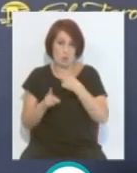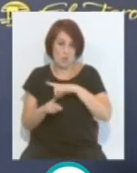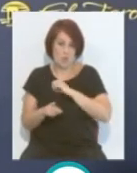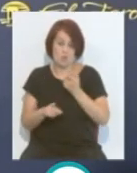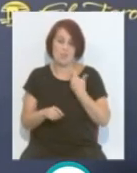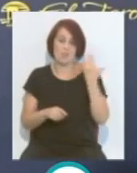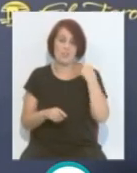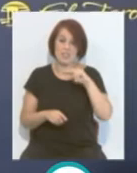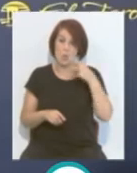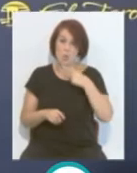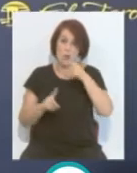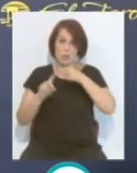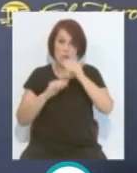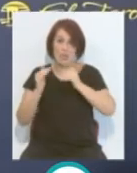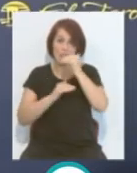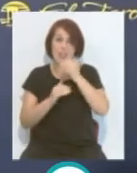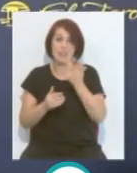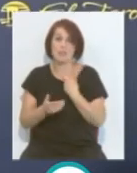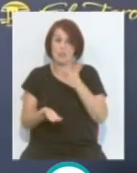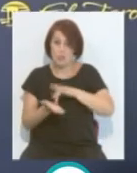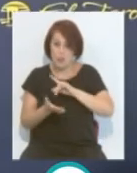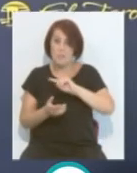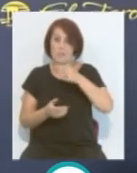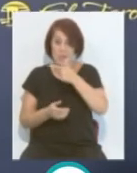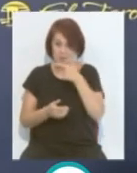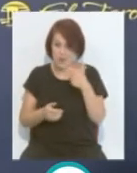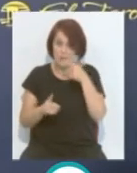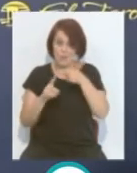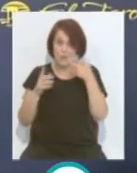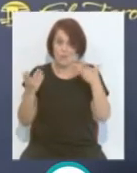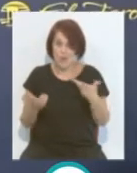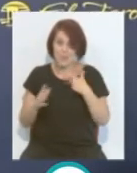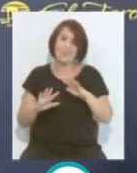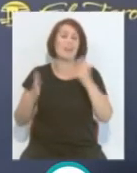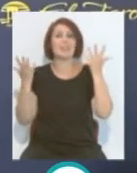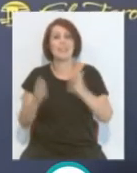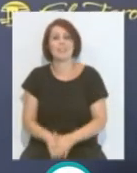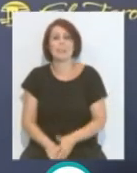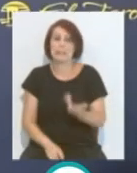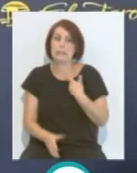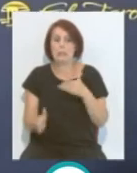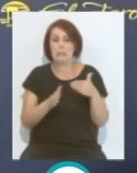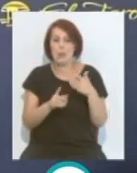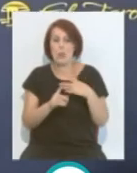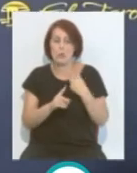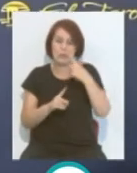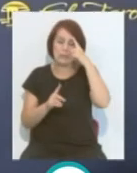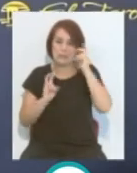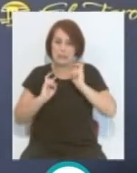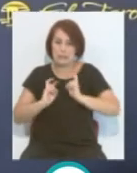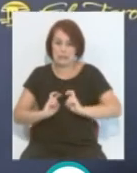objetivo era ascender y cuando estás ahora en primera el objetivo es salvarte, hay periodos de mucha presión, de mucha tensión psicológica. claro,